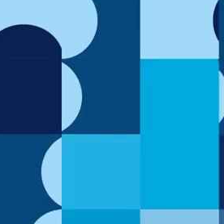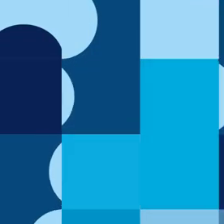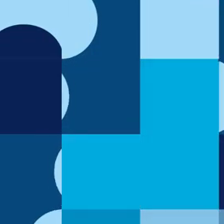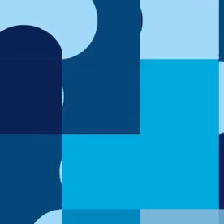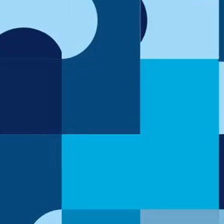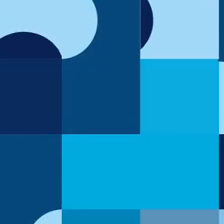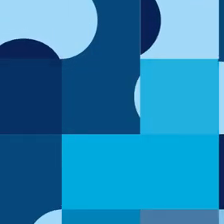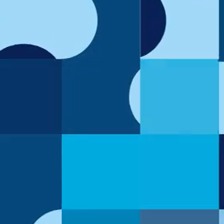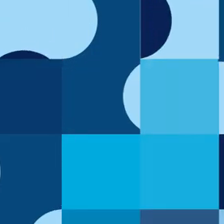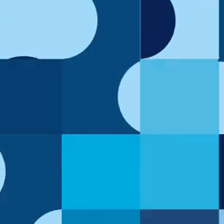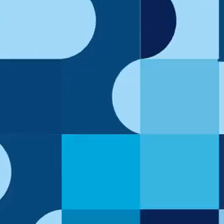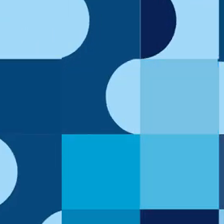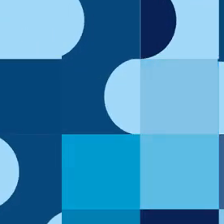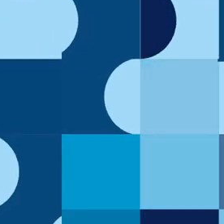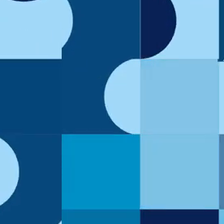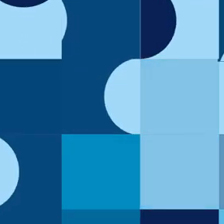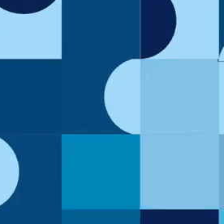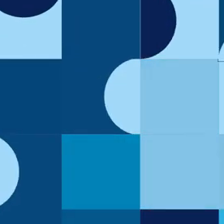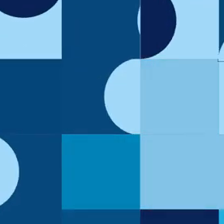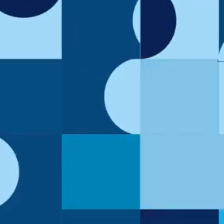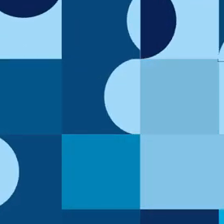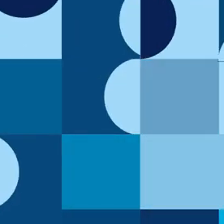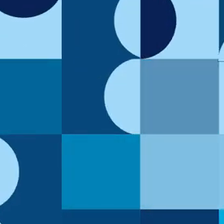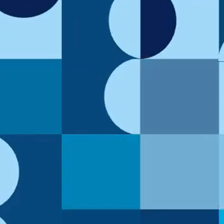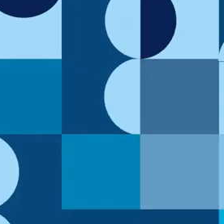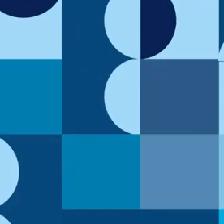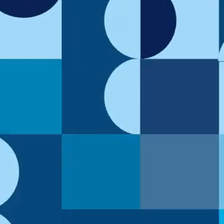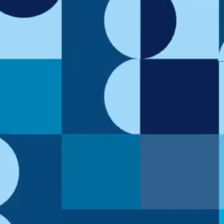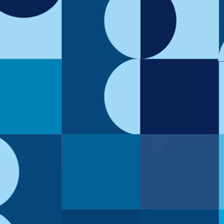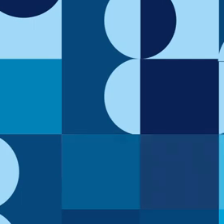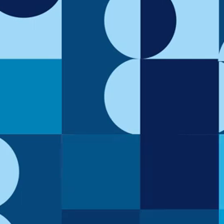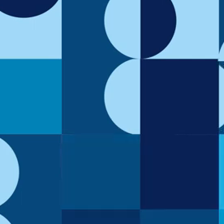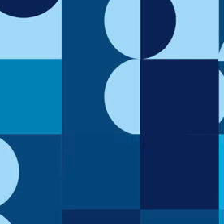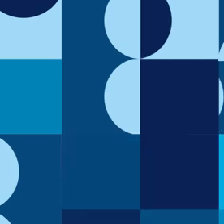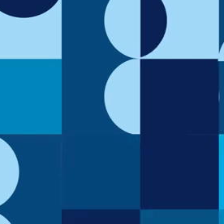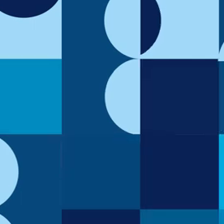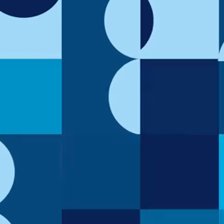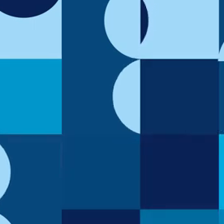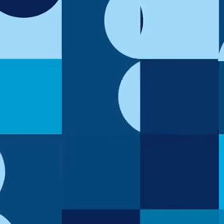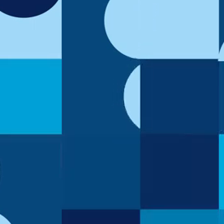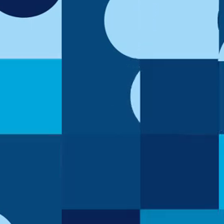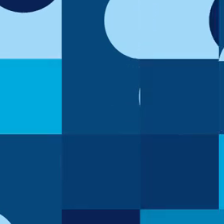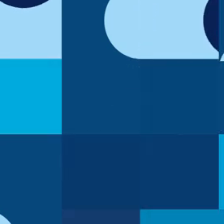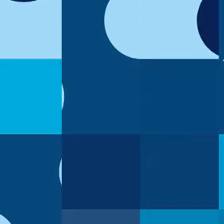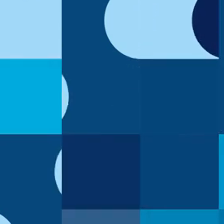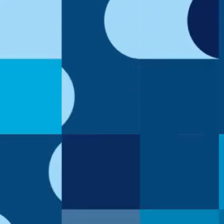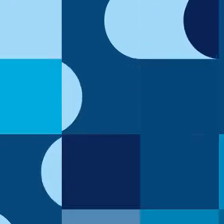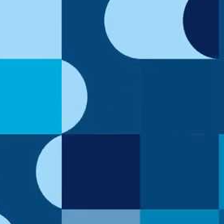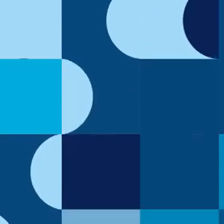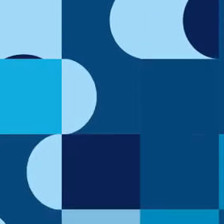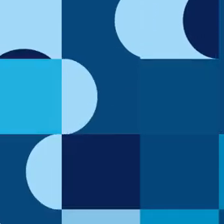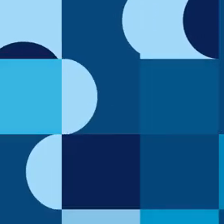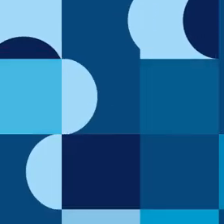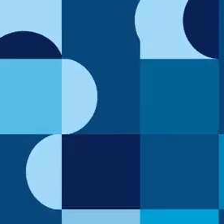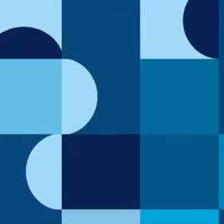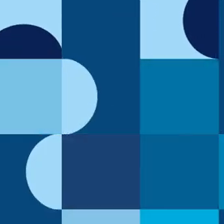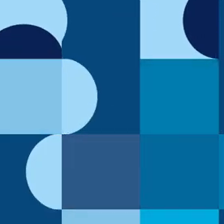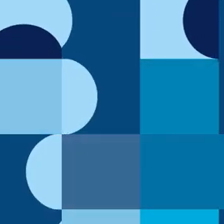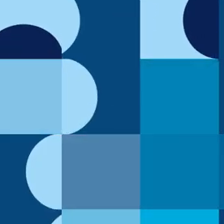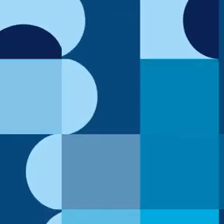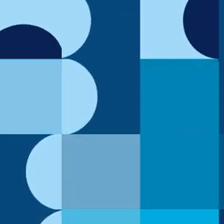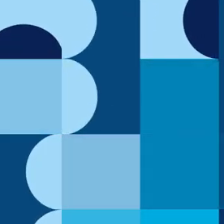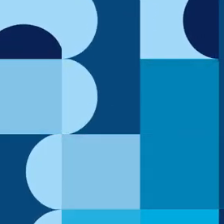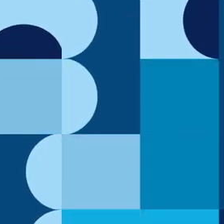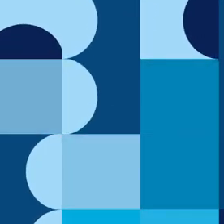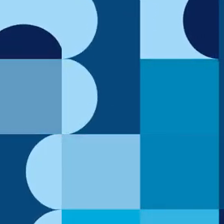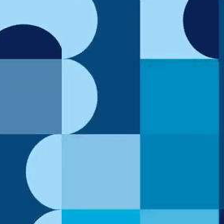Algunas de las bibliotecas que brindan el servicio para personas con discapacidad son Arturo Agüero, de la sede de Occidente, Carlos Monge